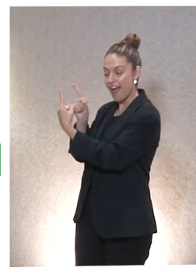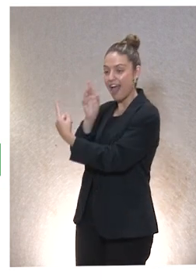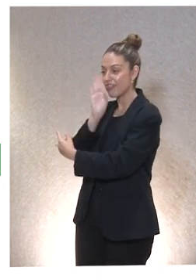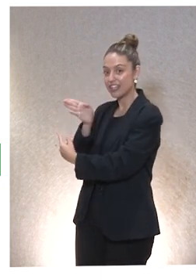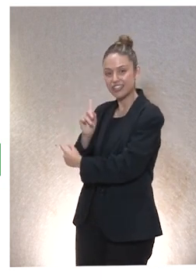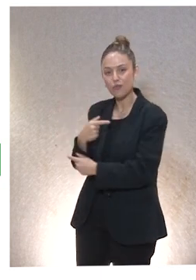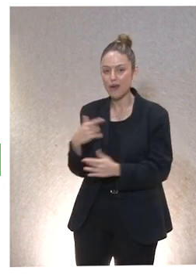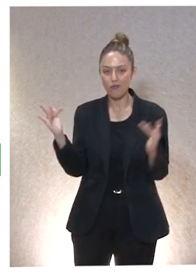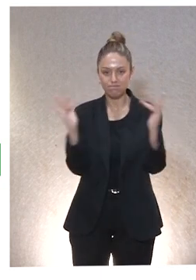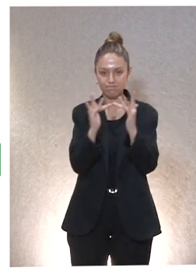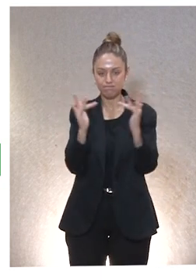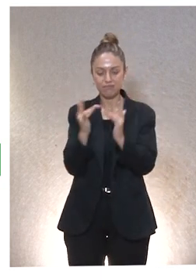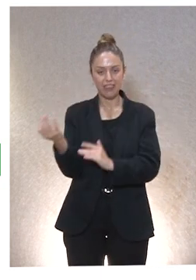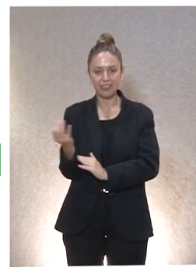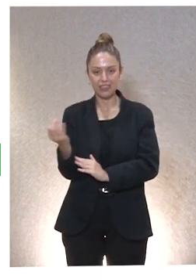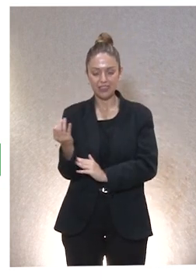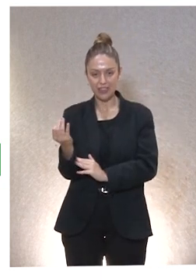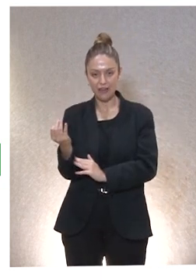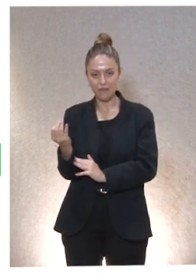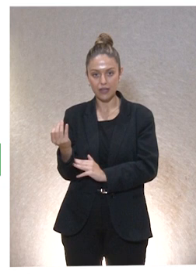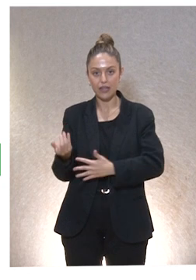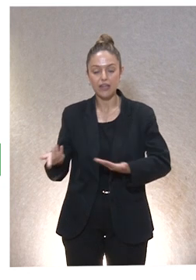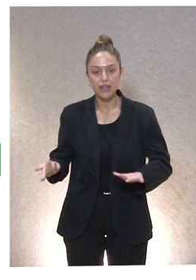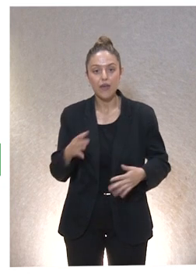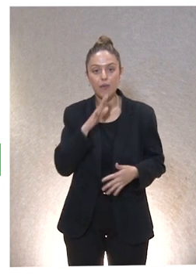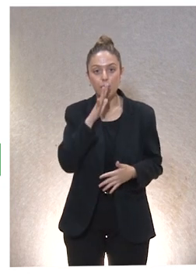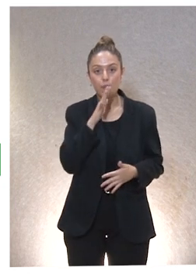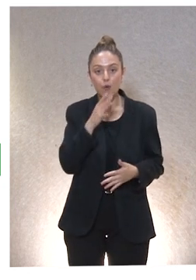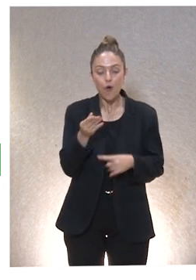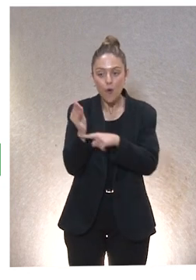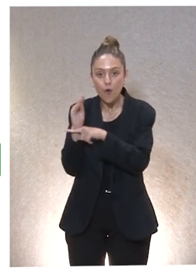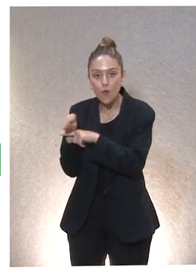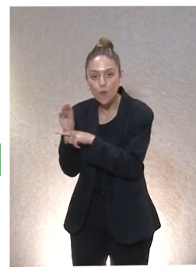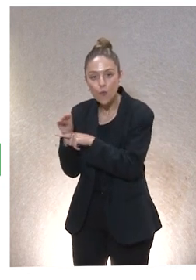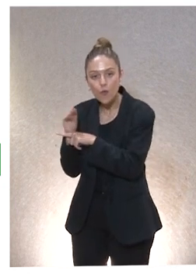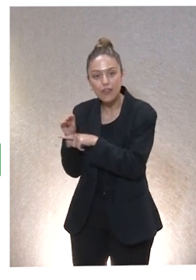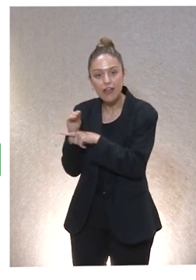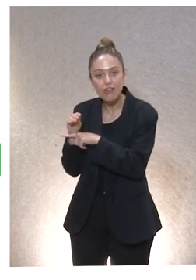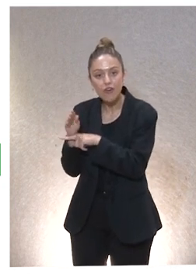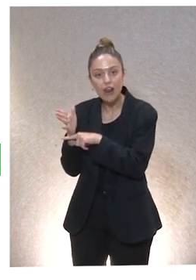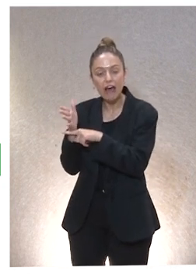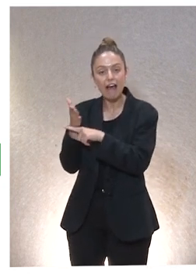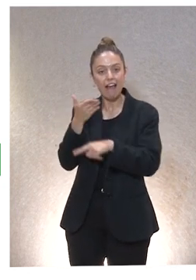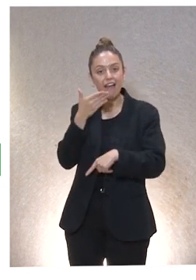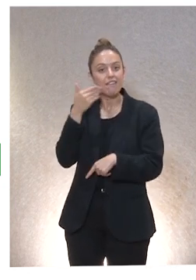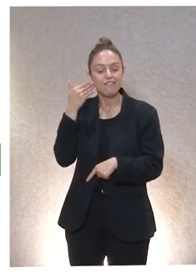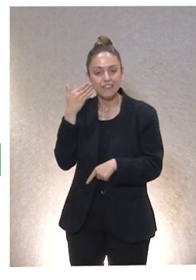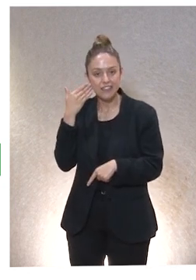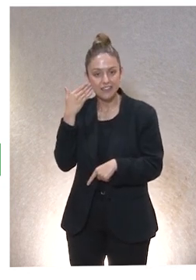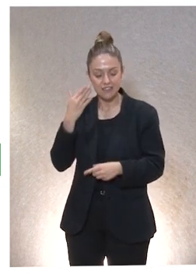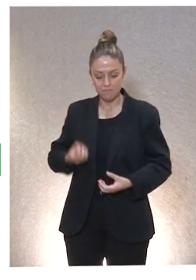Así como por la indignación moral ante quienes causan males que precisan cuidados. La indignación es una virtud,